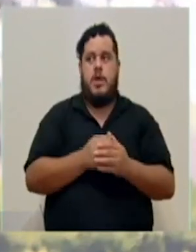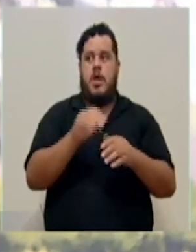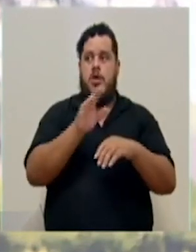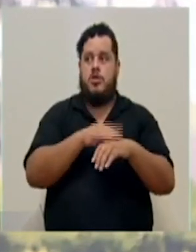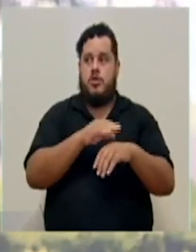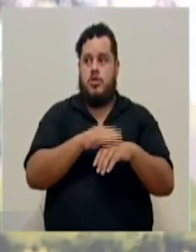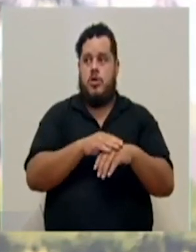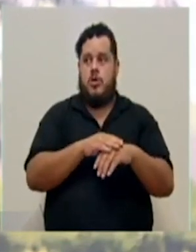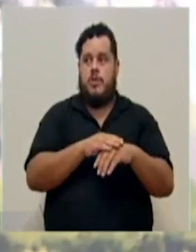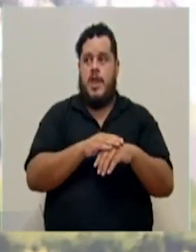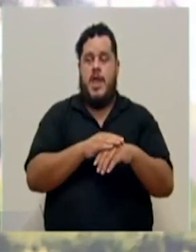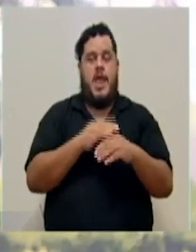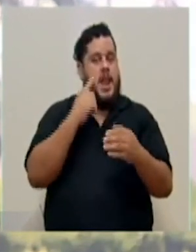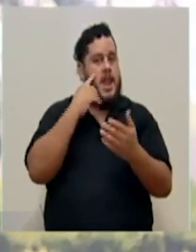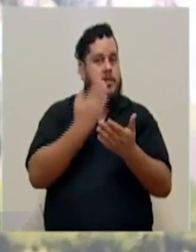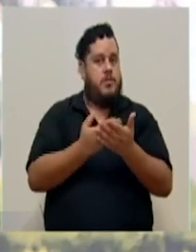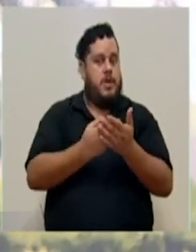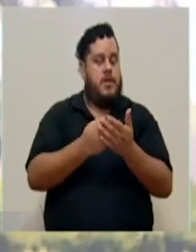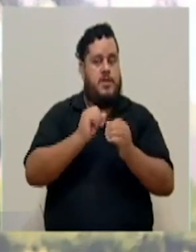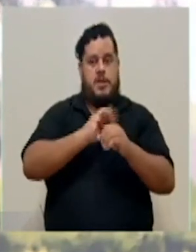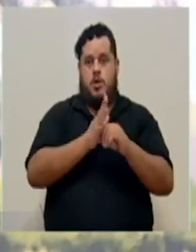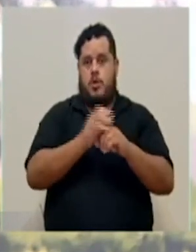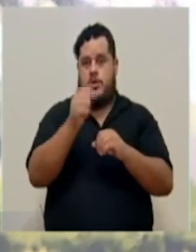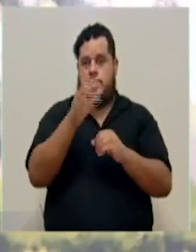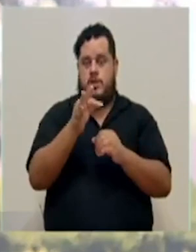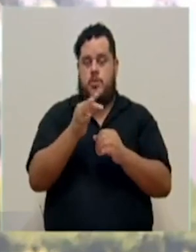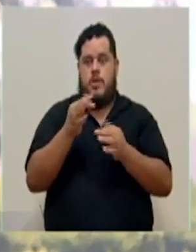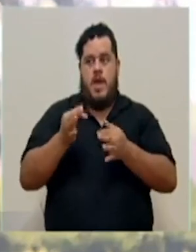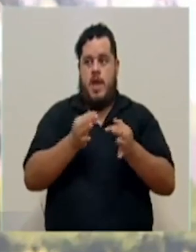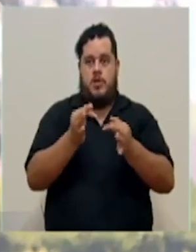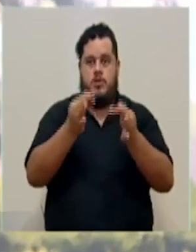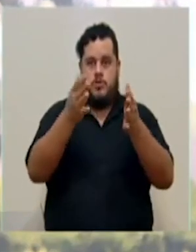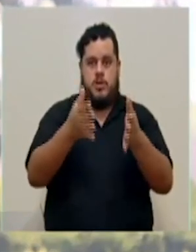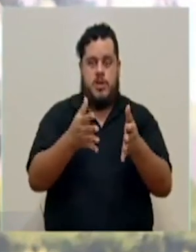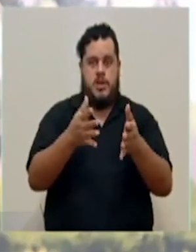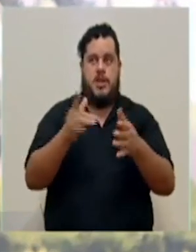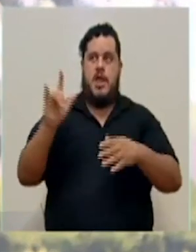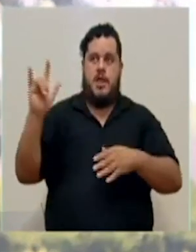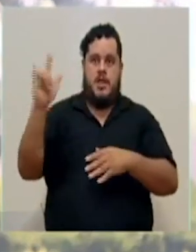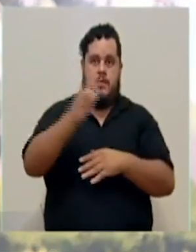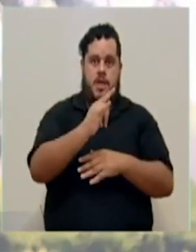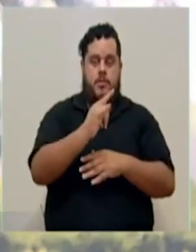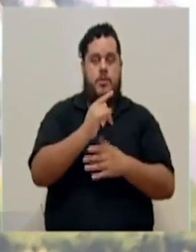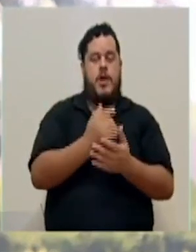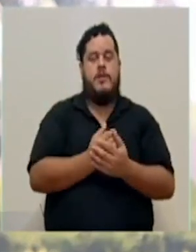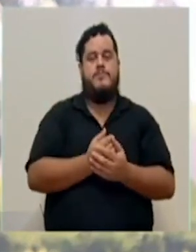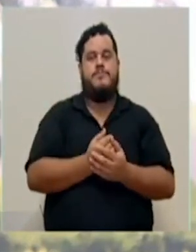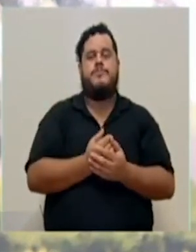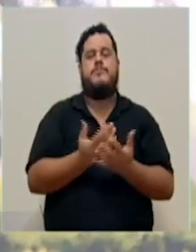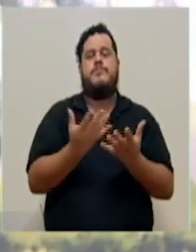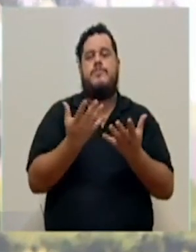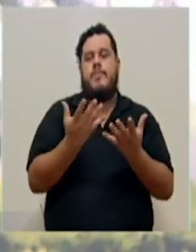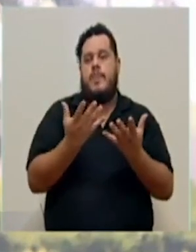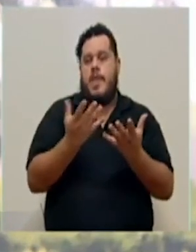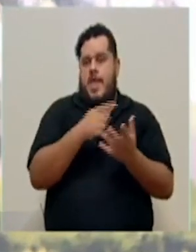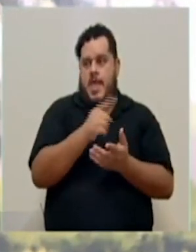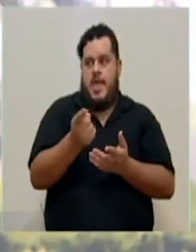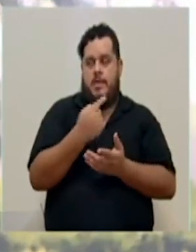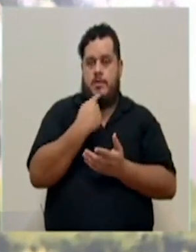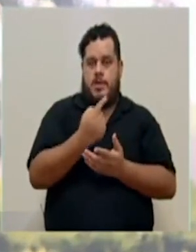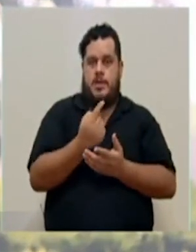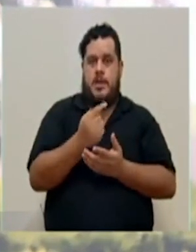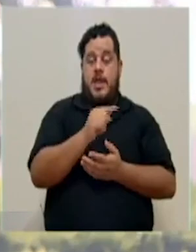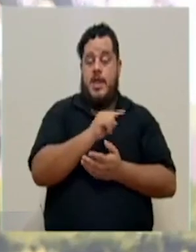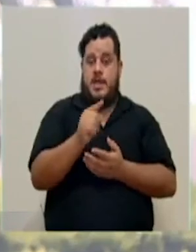sobre las pruebas de COVID-19 a los turistas que viajan por aire en vuelos. Ellos indican que